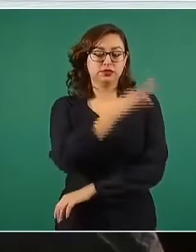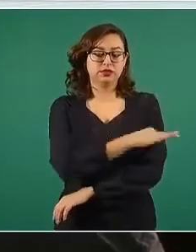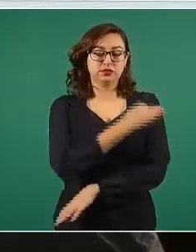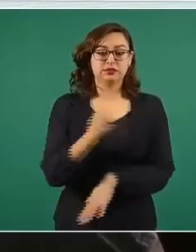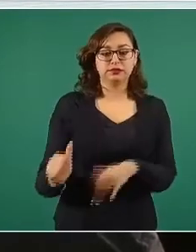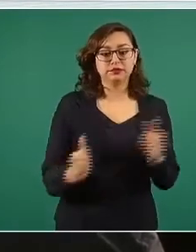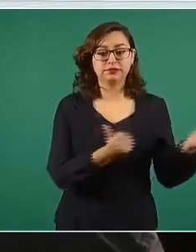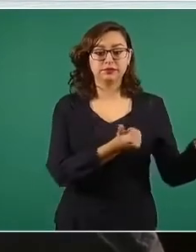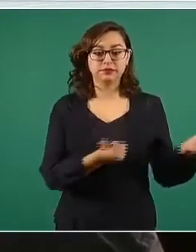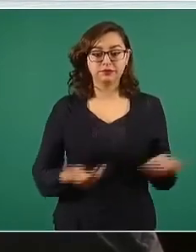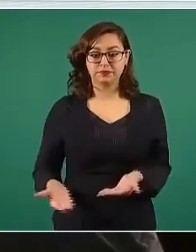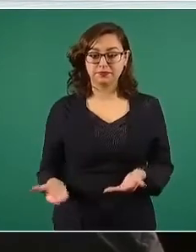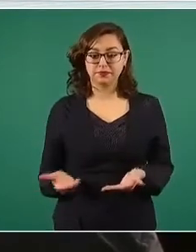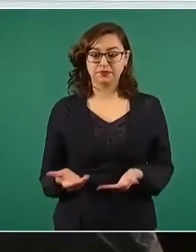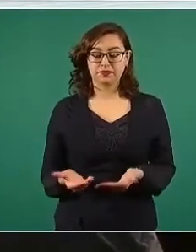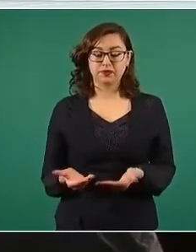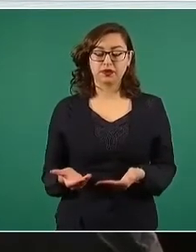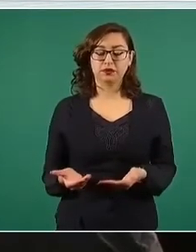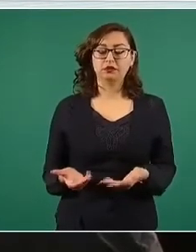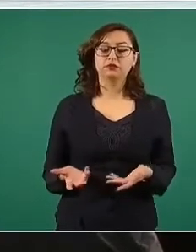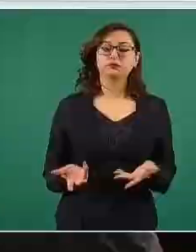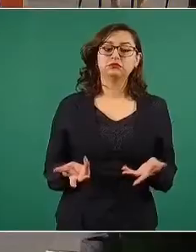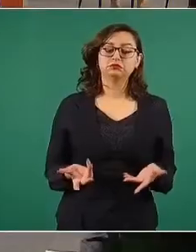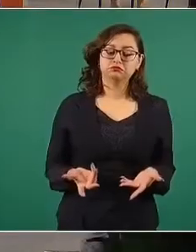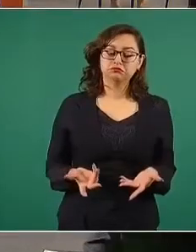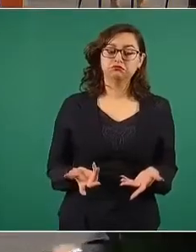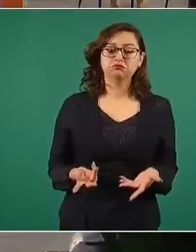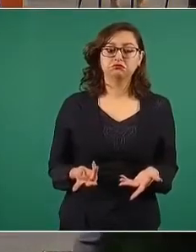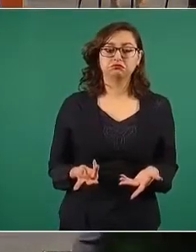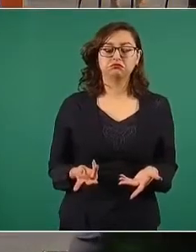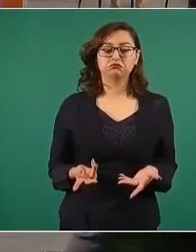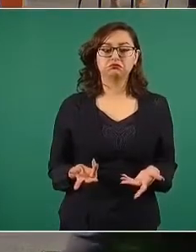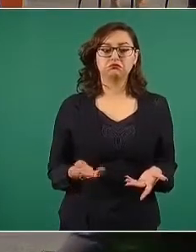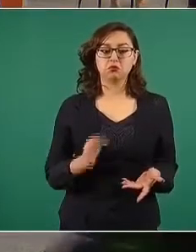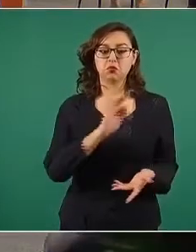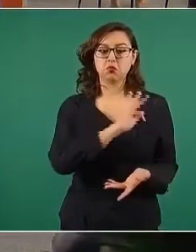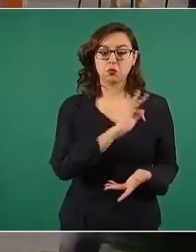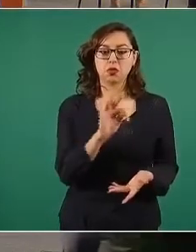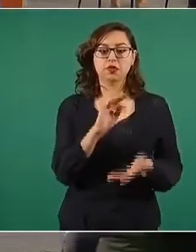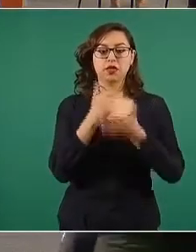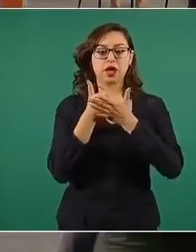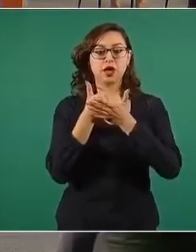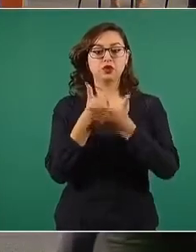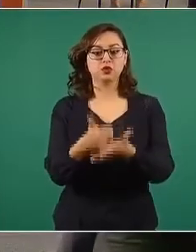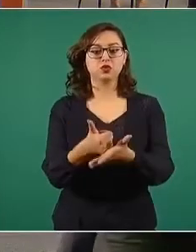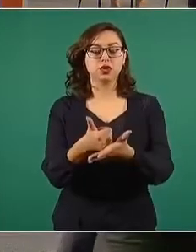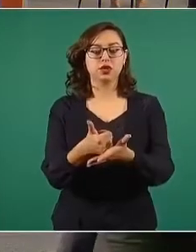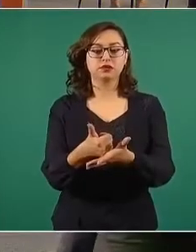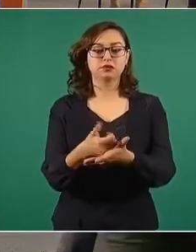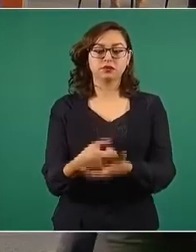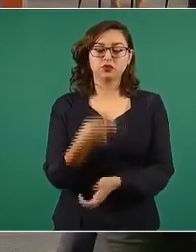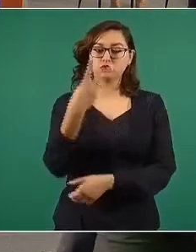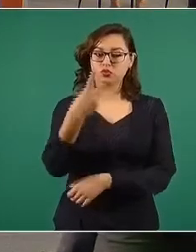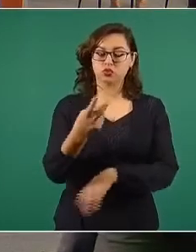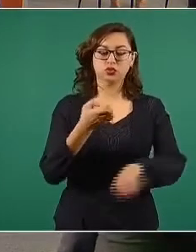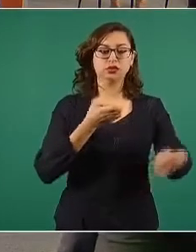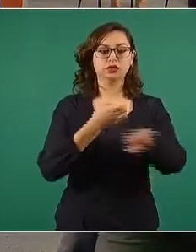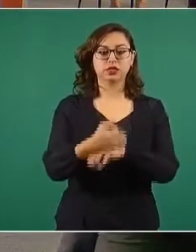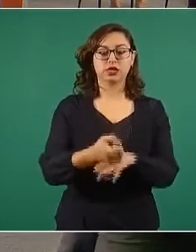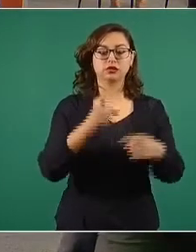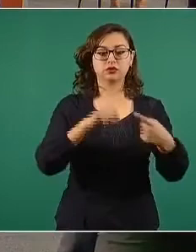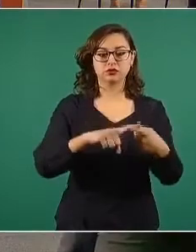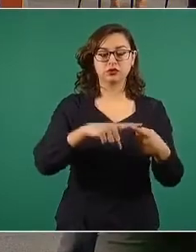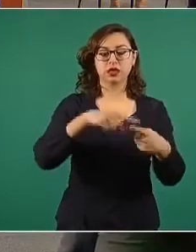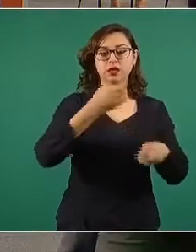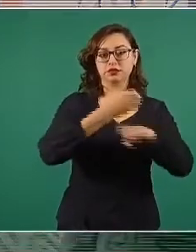Más o menos para darnos una idea, esto podría servir para dos de las entidades más pobladas del país, Estado de México, la Ciudad